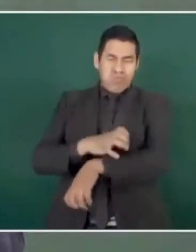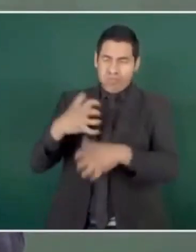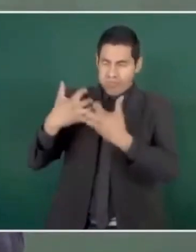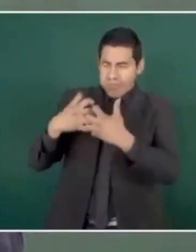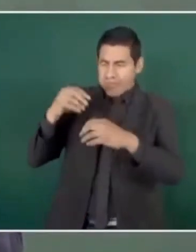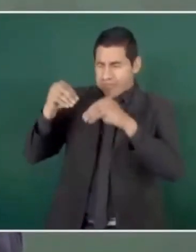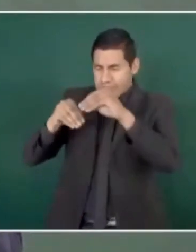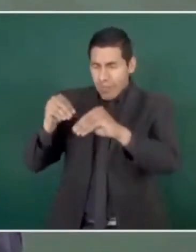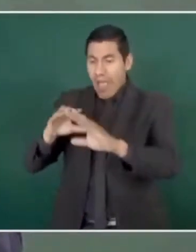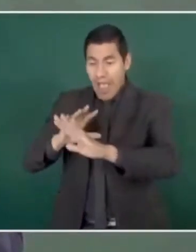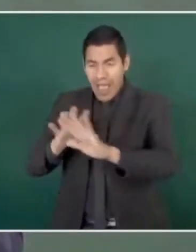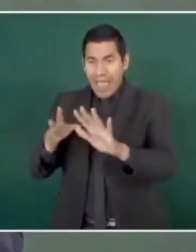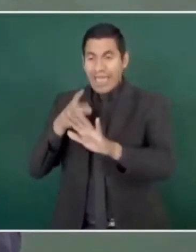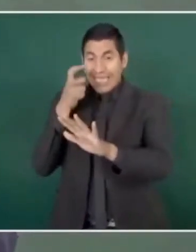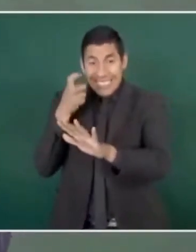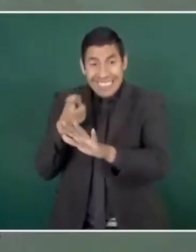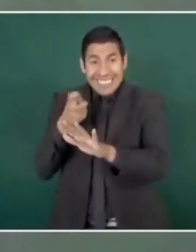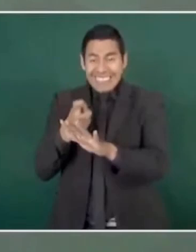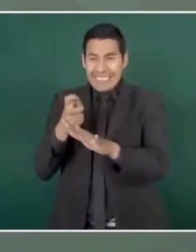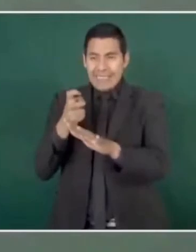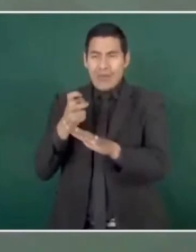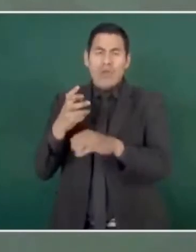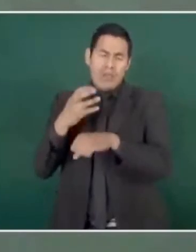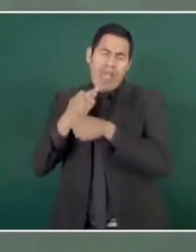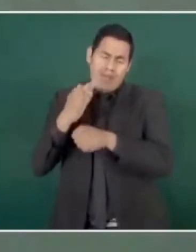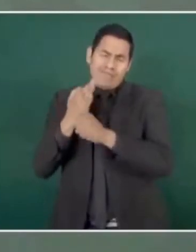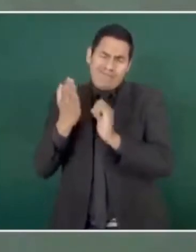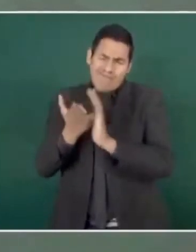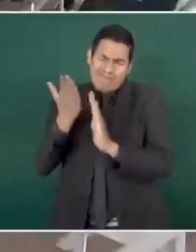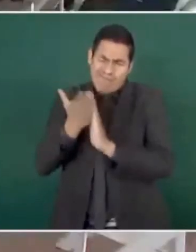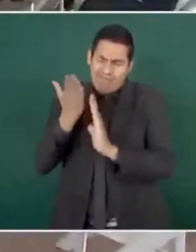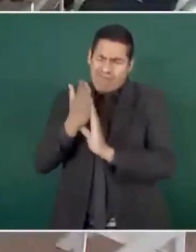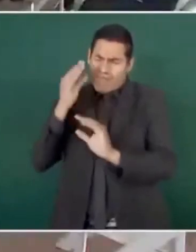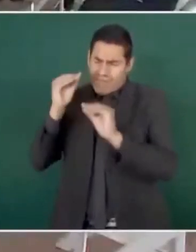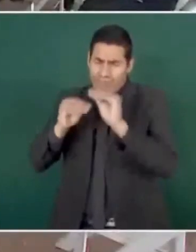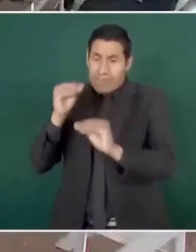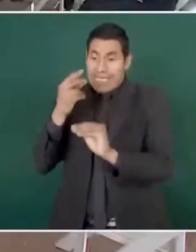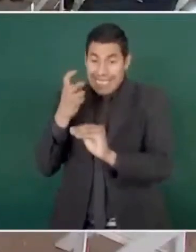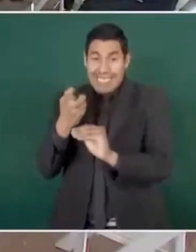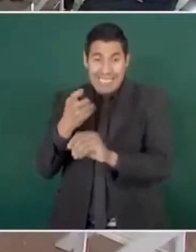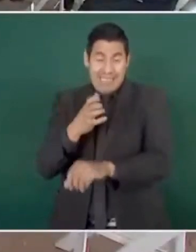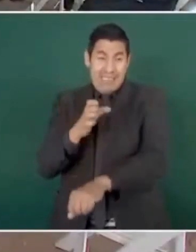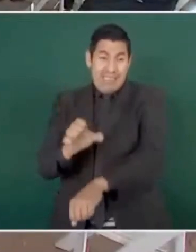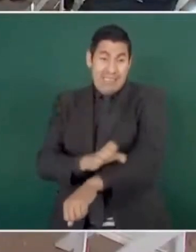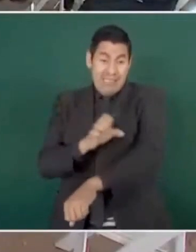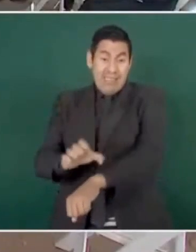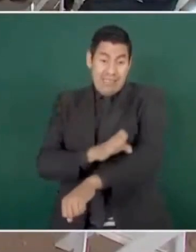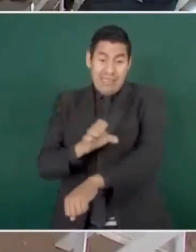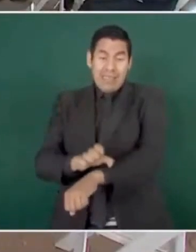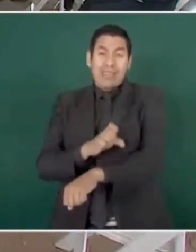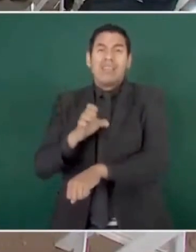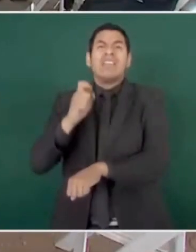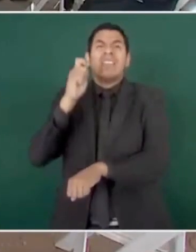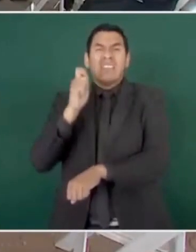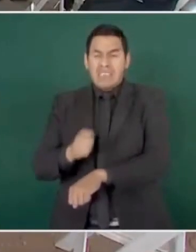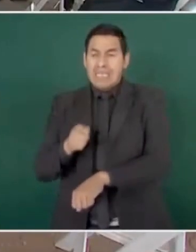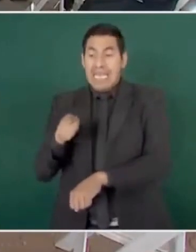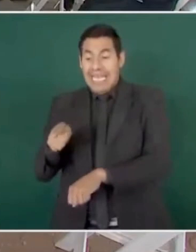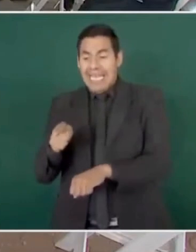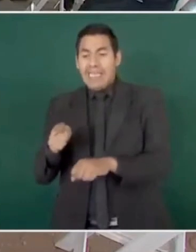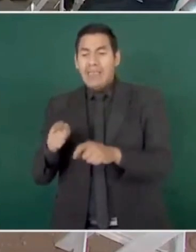va a trasladar,